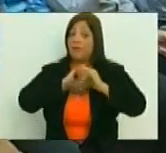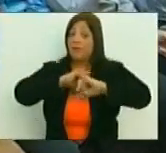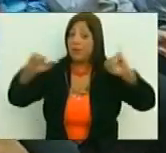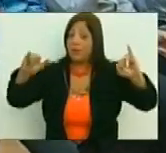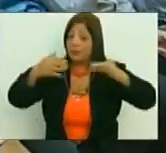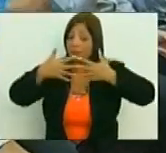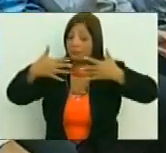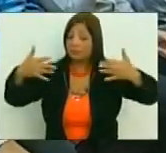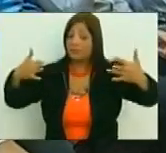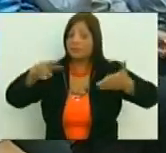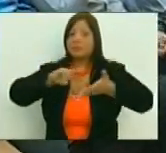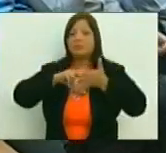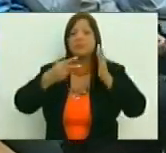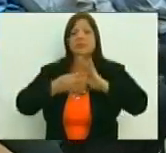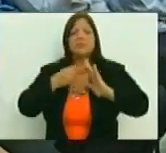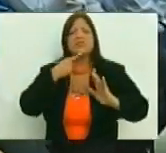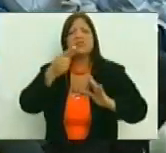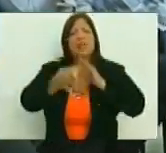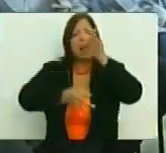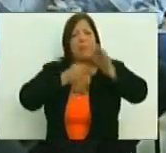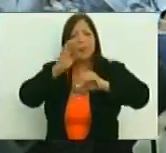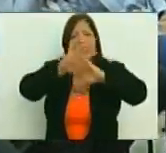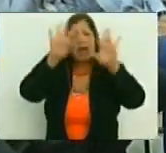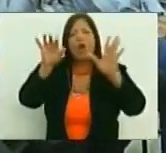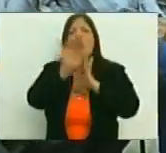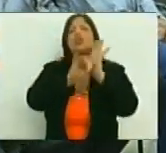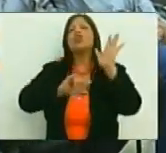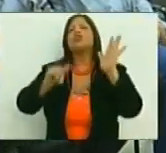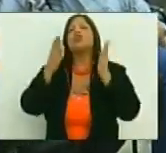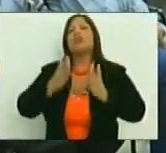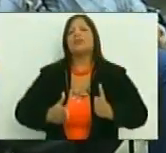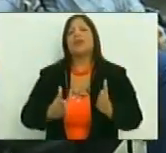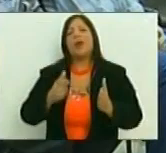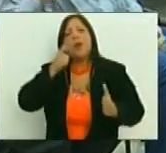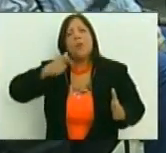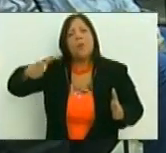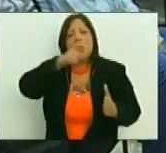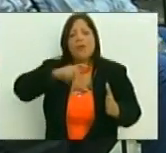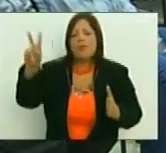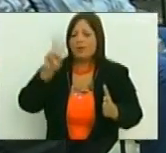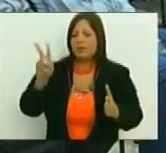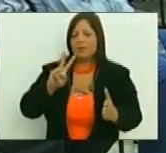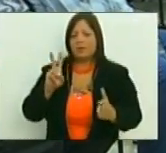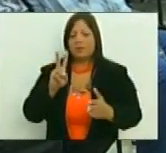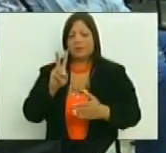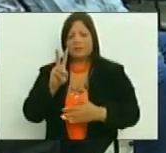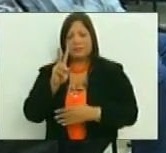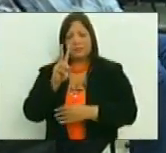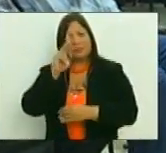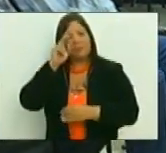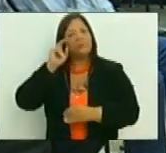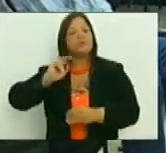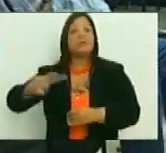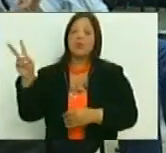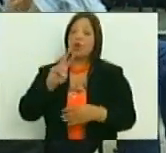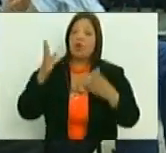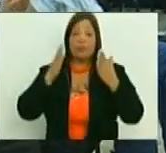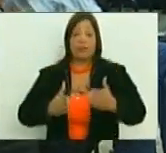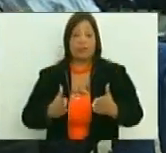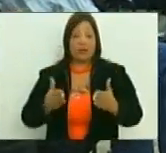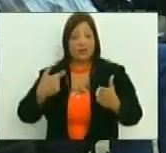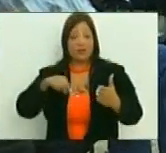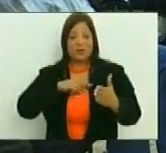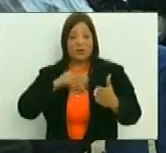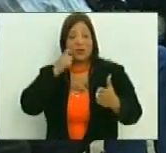estimados colegas constituyentes pueblo de Venezuela los venezolanos